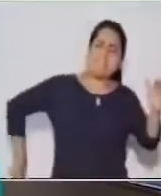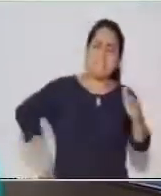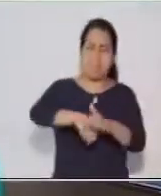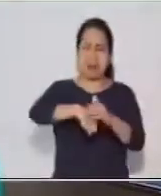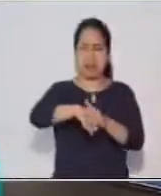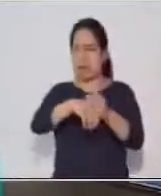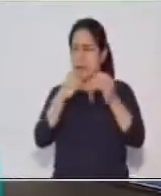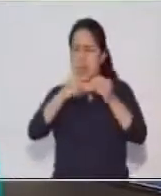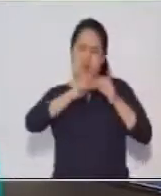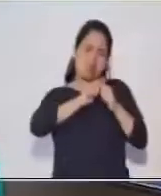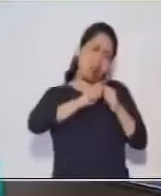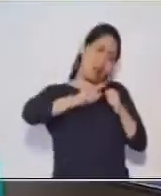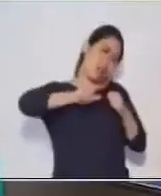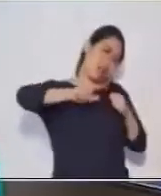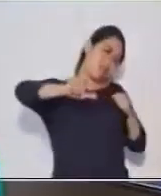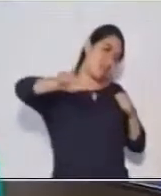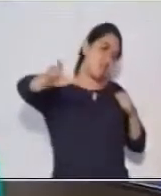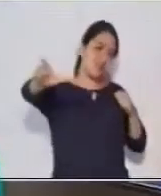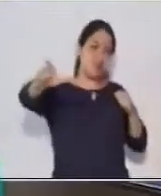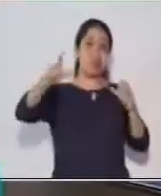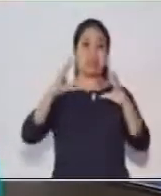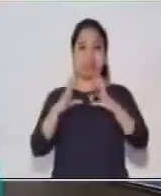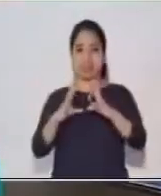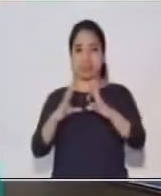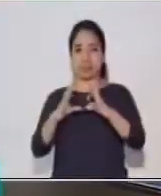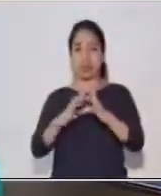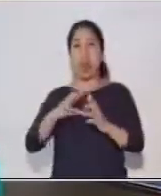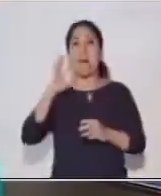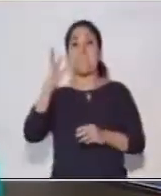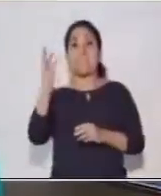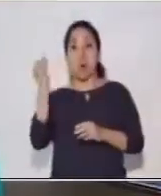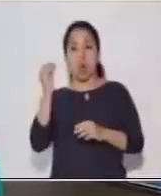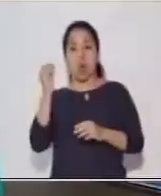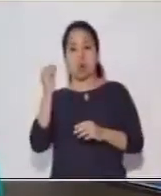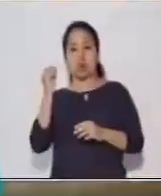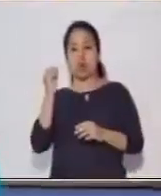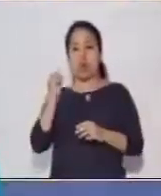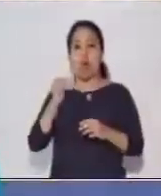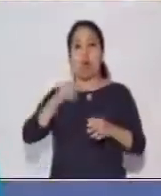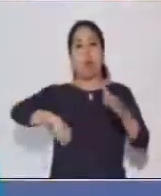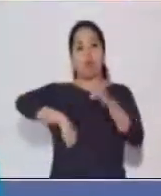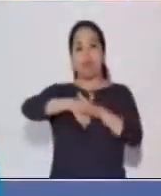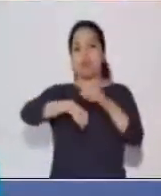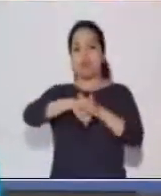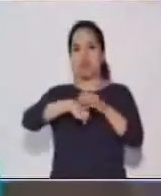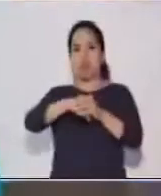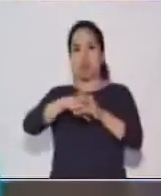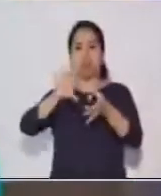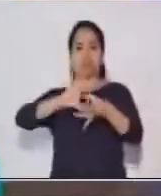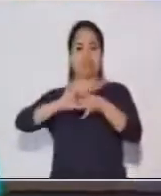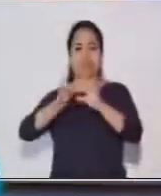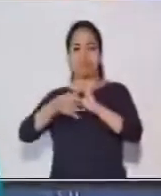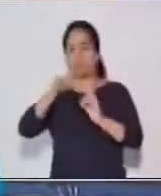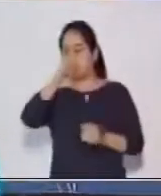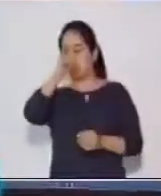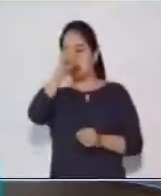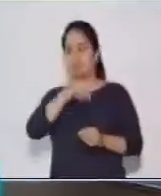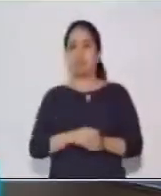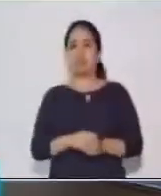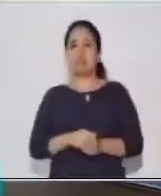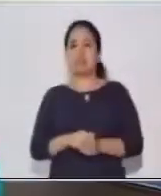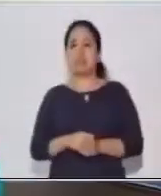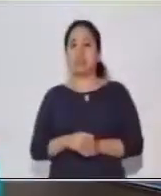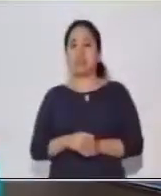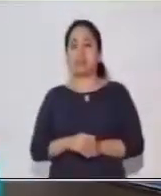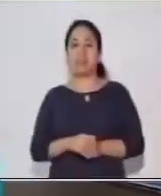lejos la pelota. Por eso el fútbol es su deporte favorito. A pesar de